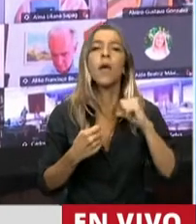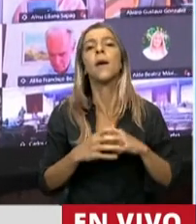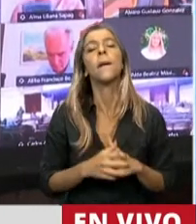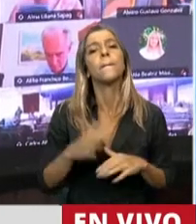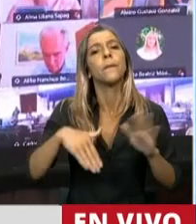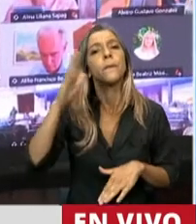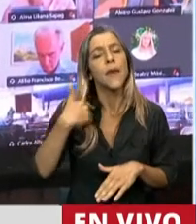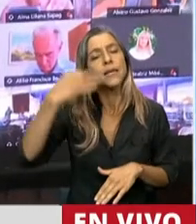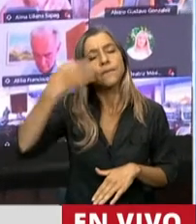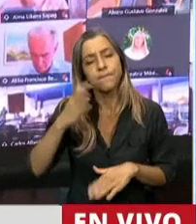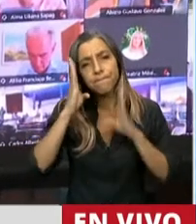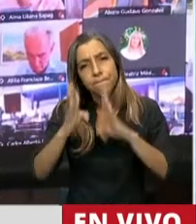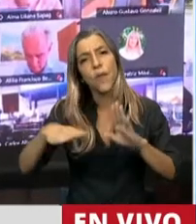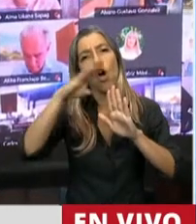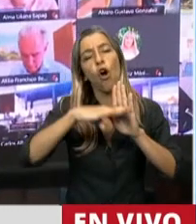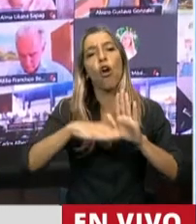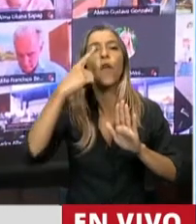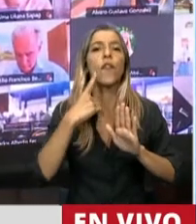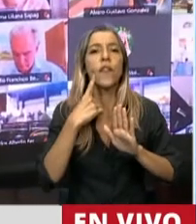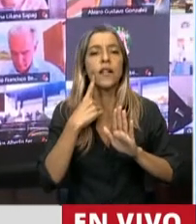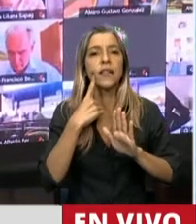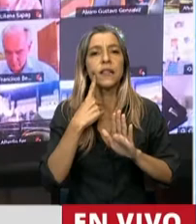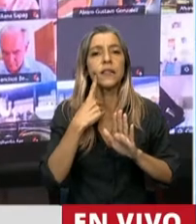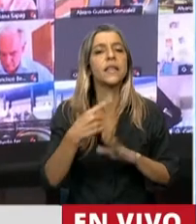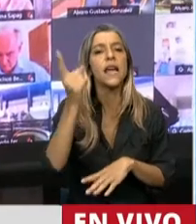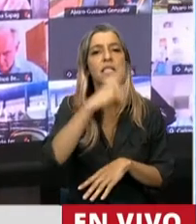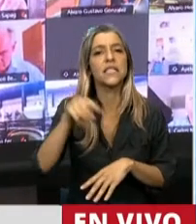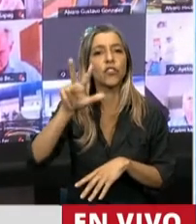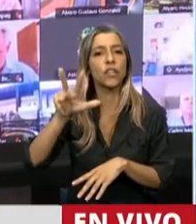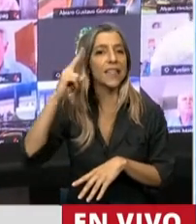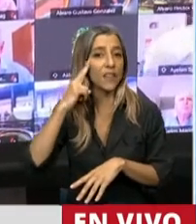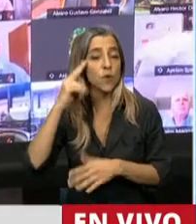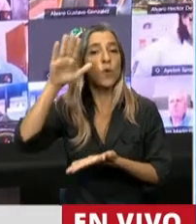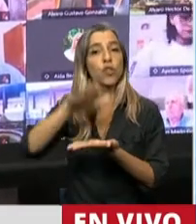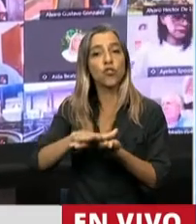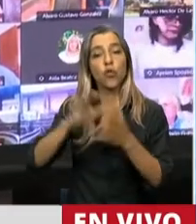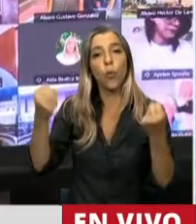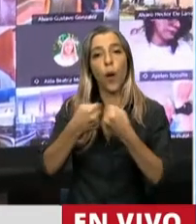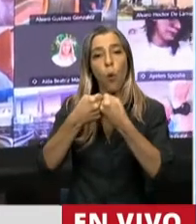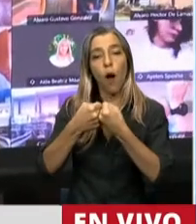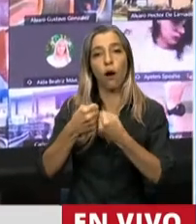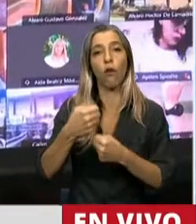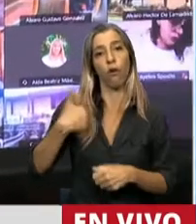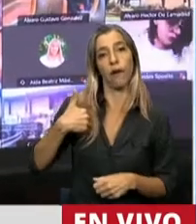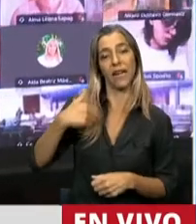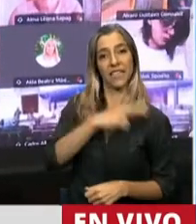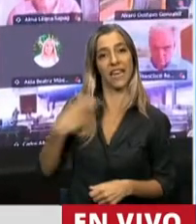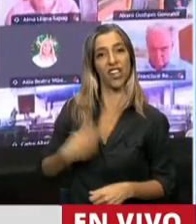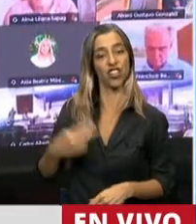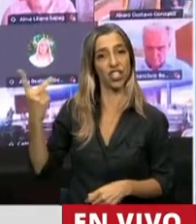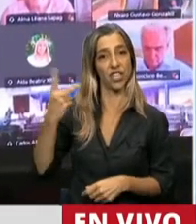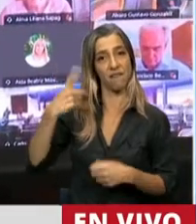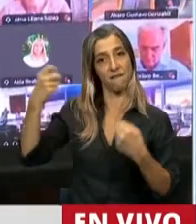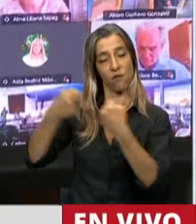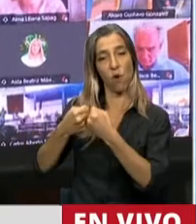del día número 139, que es el acuerdo entre la República Argentina y la República Popular China sobre el establecimiento de